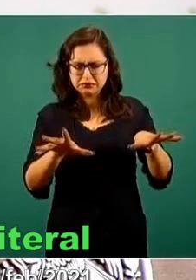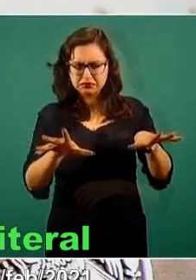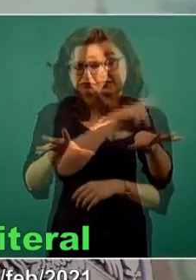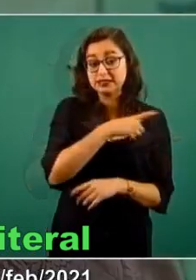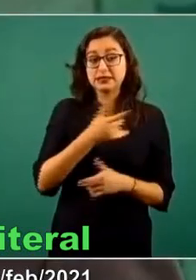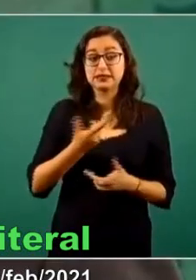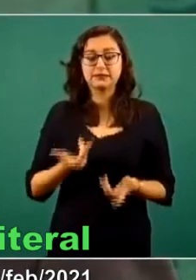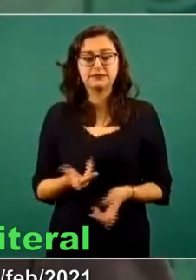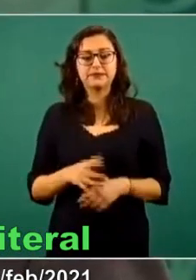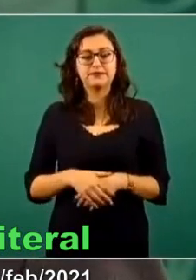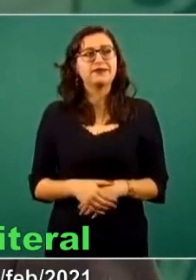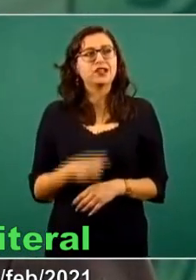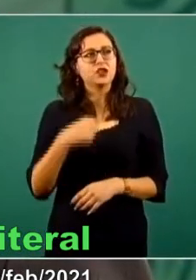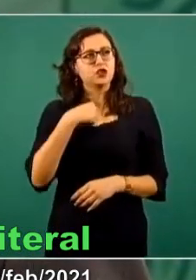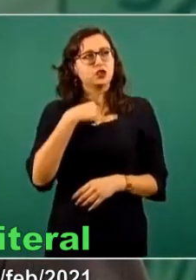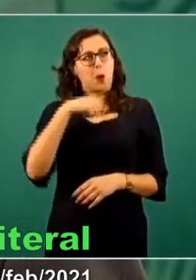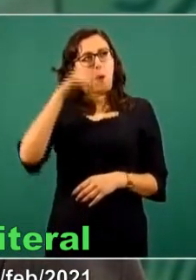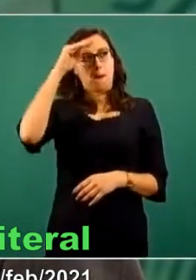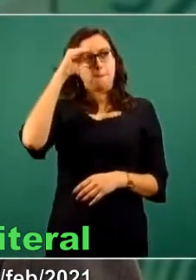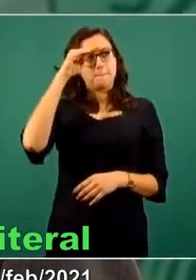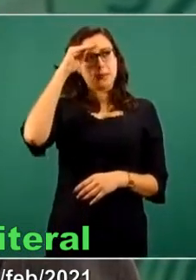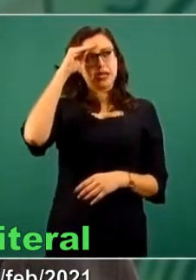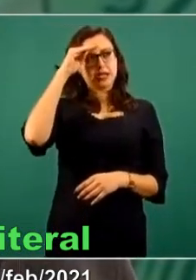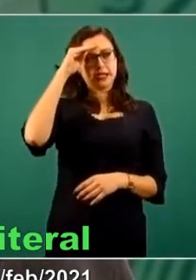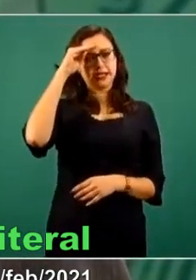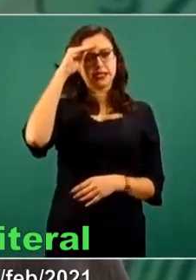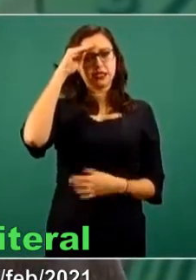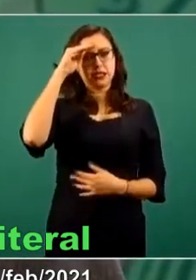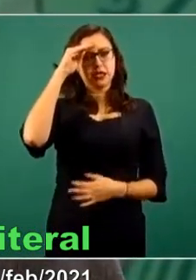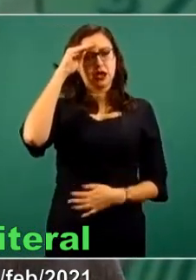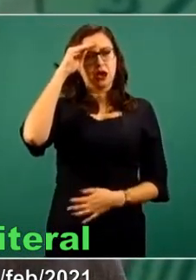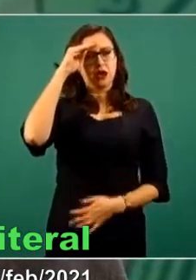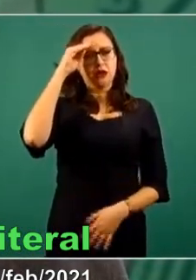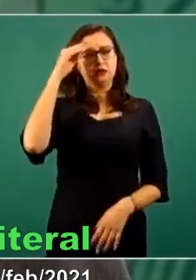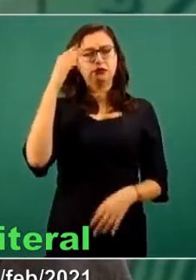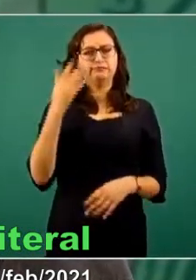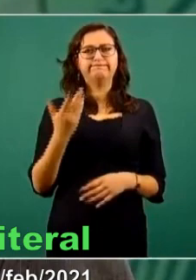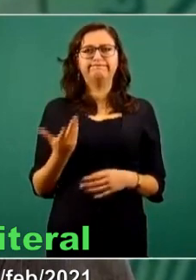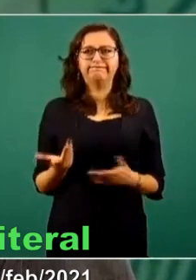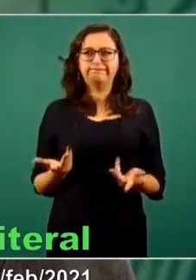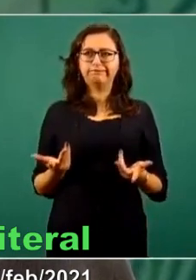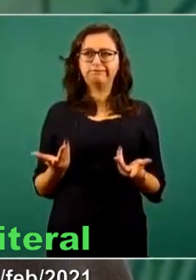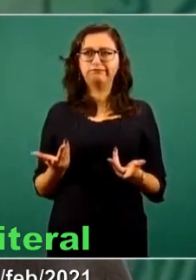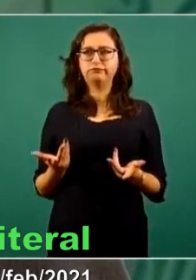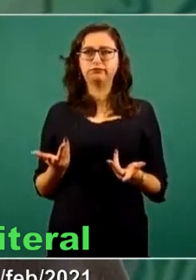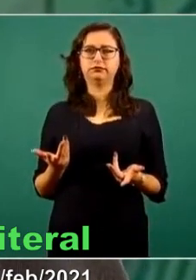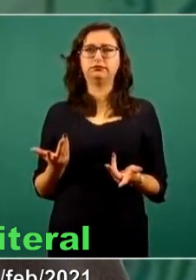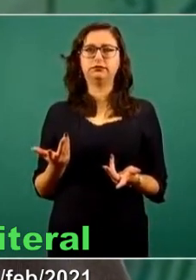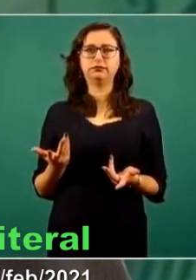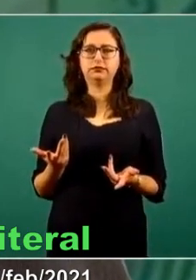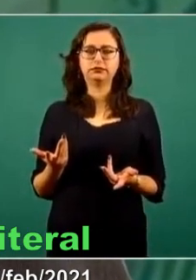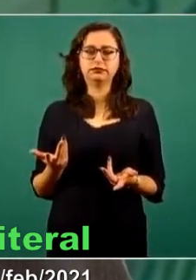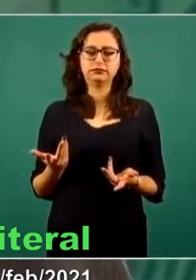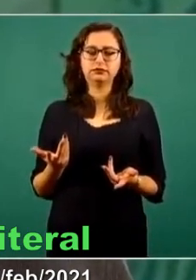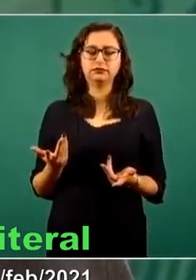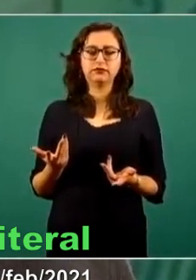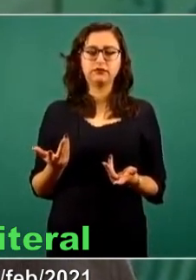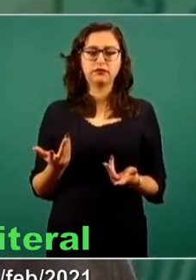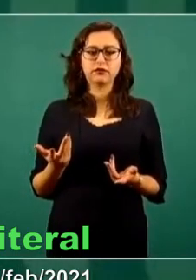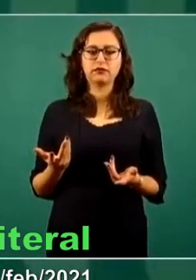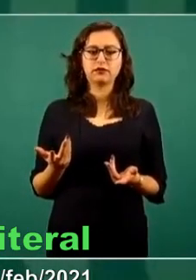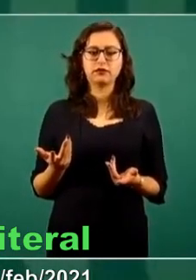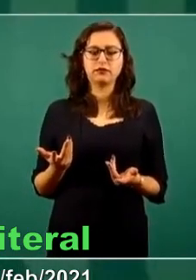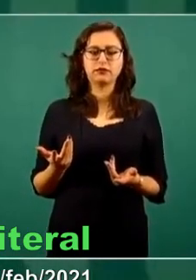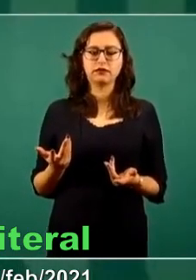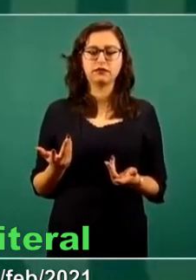Yo soy partidario de que no se